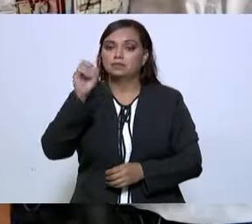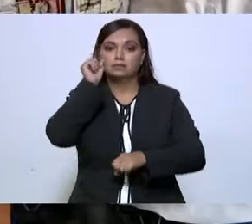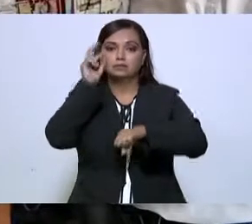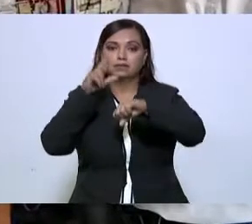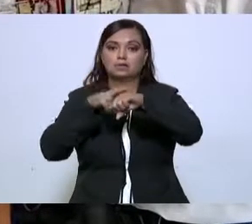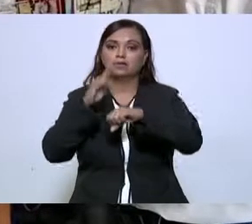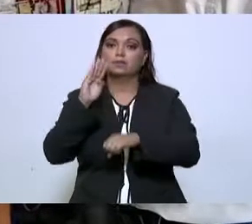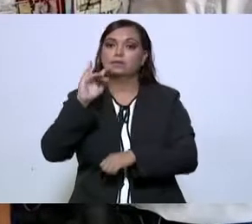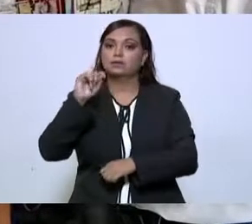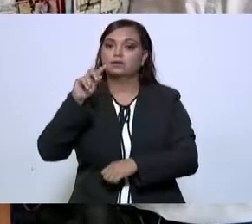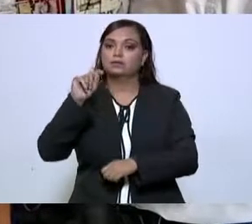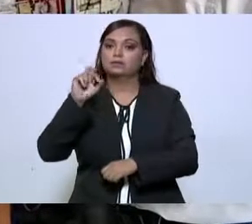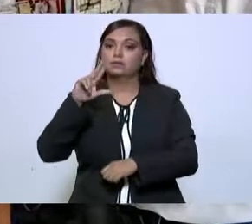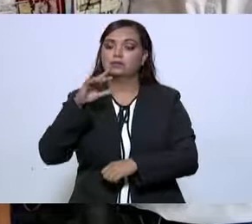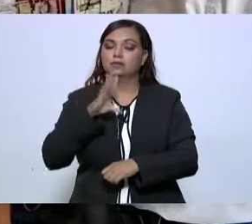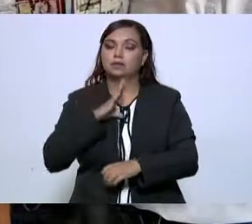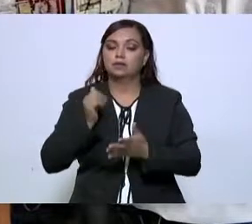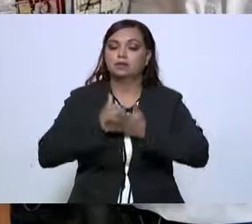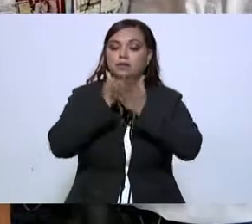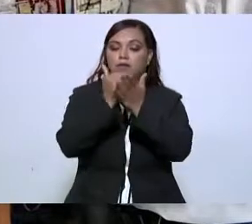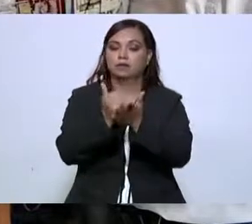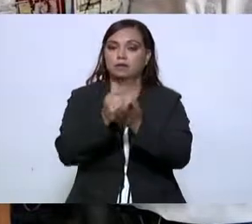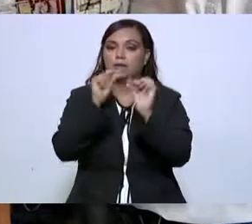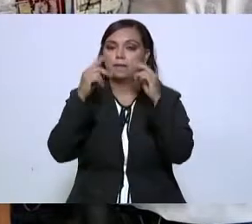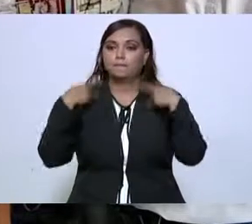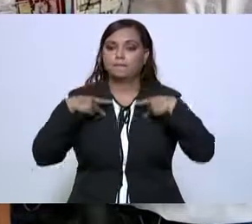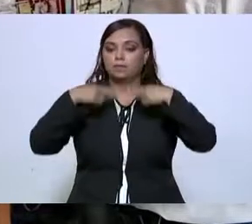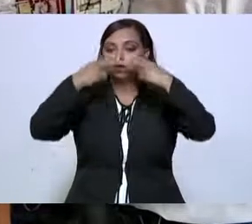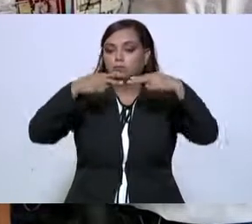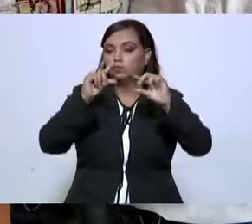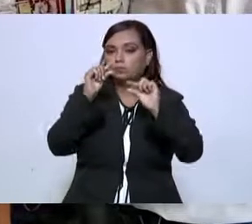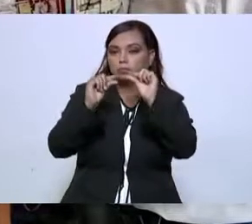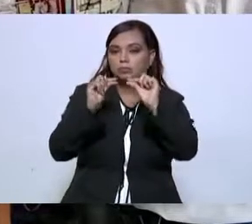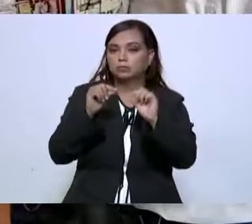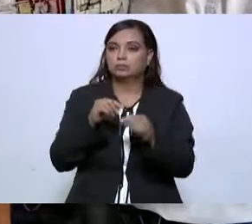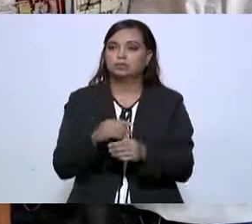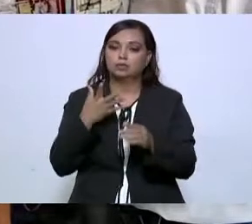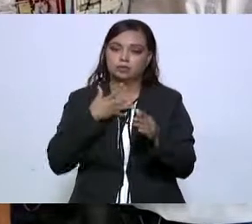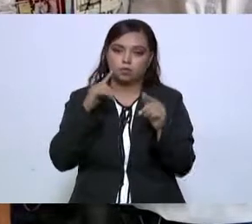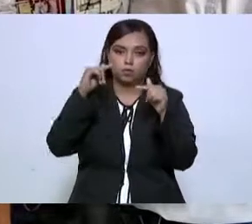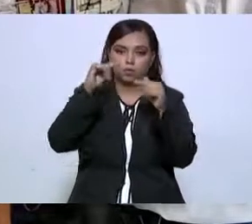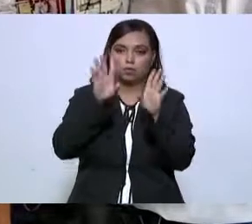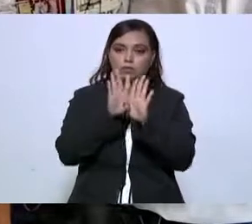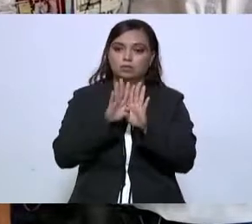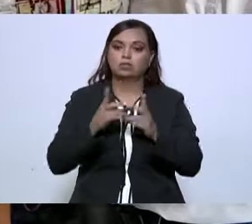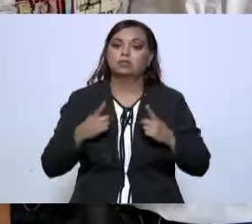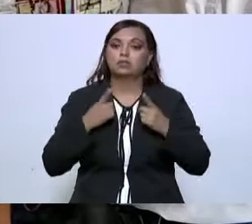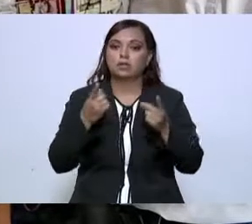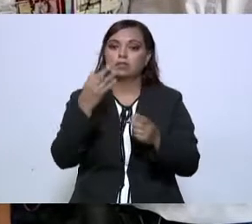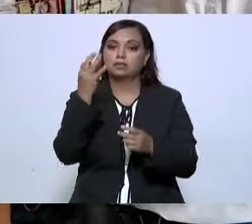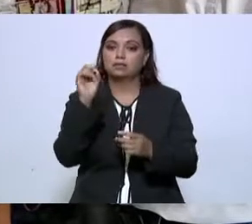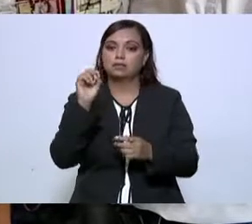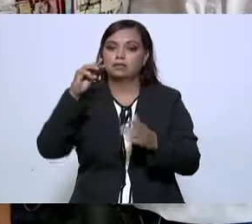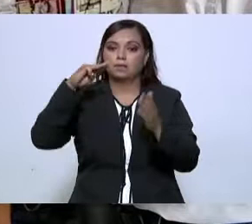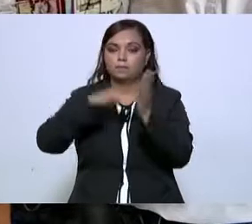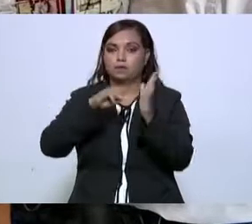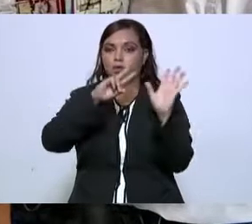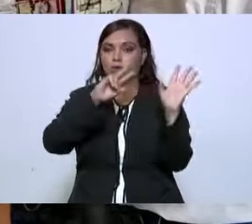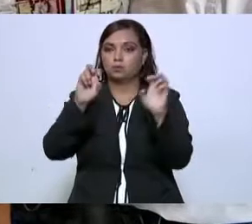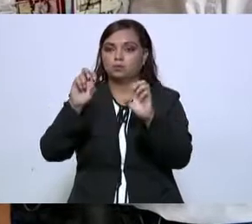de Bienestar, se apoya a pequeños comerciantes, se han distribuido 30 mil 805